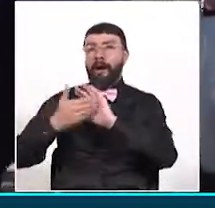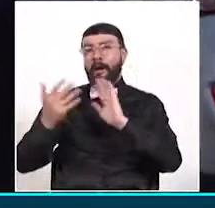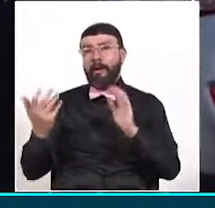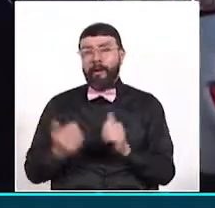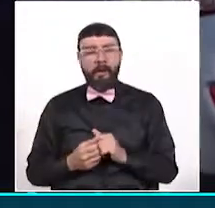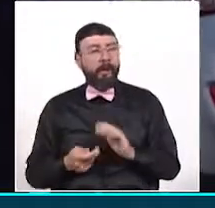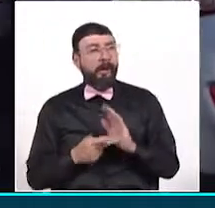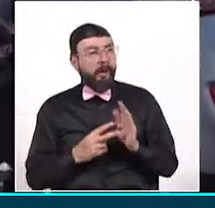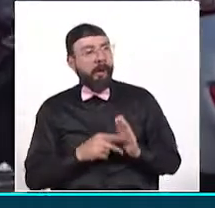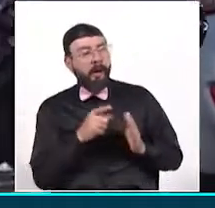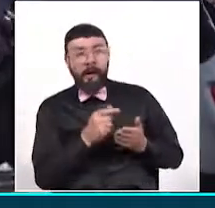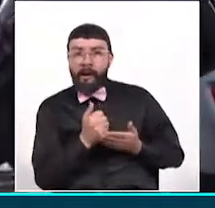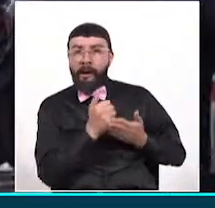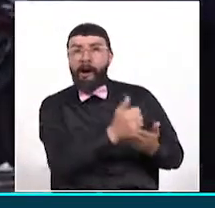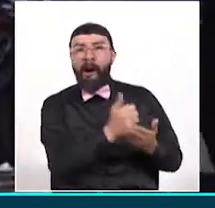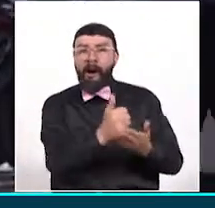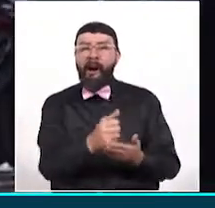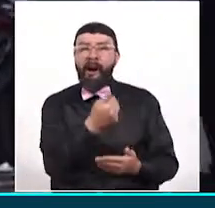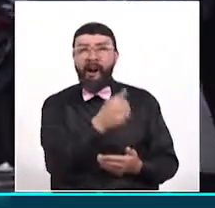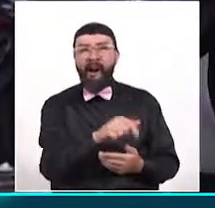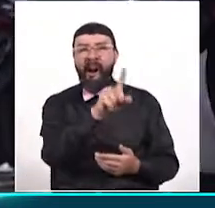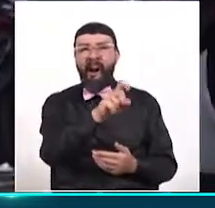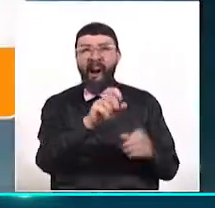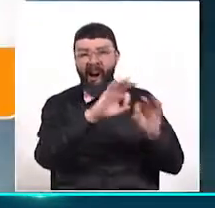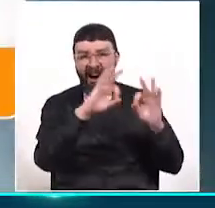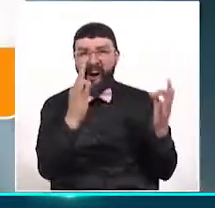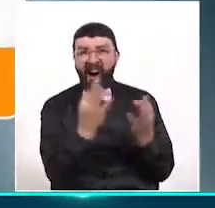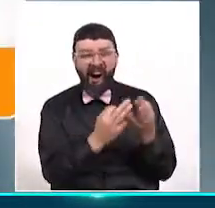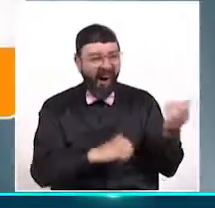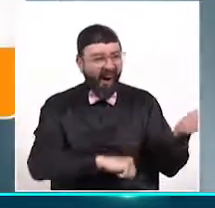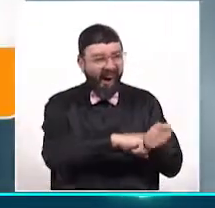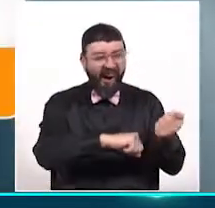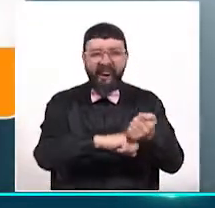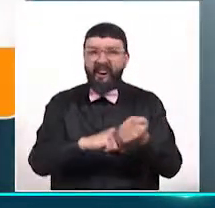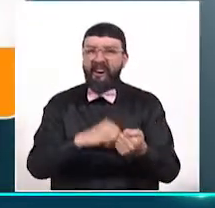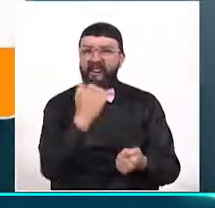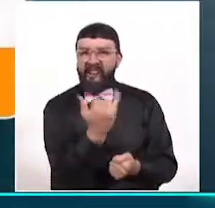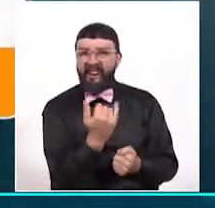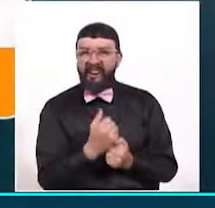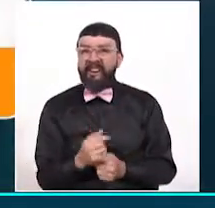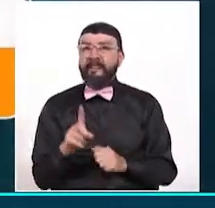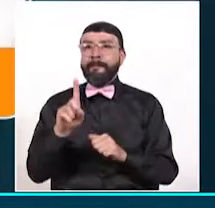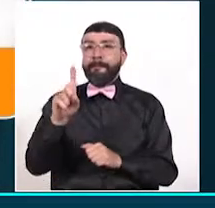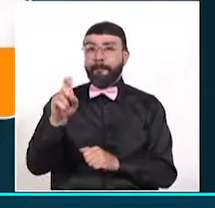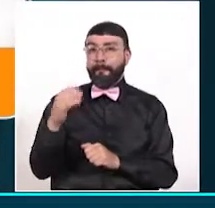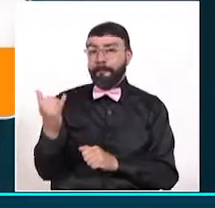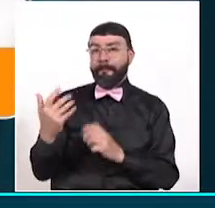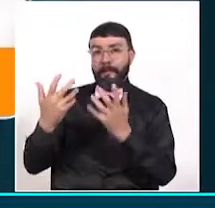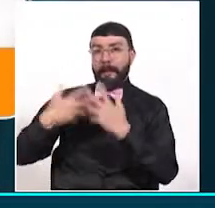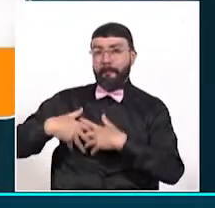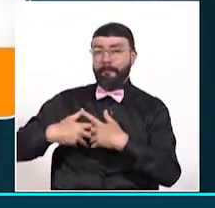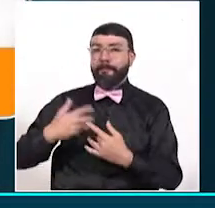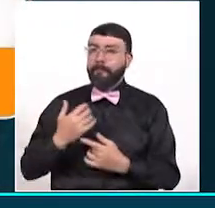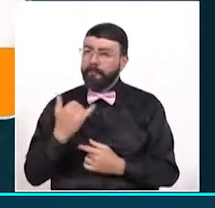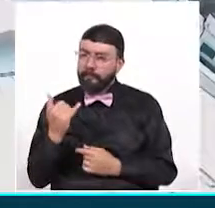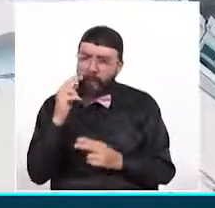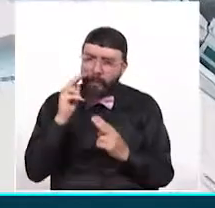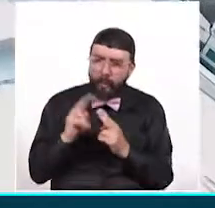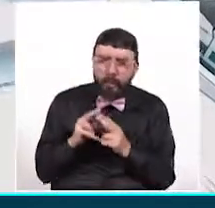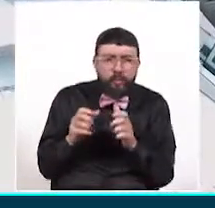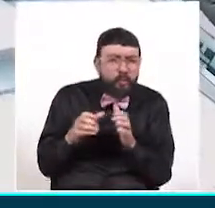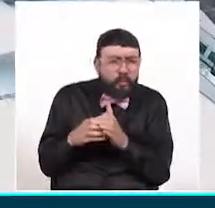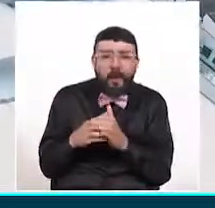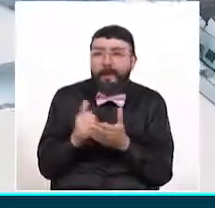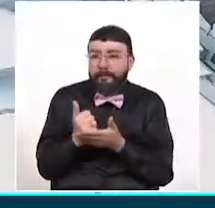beneficiadas 16 familias y seis empresas que hemos identificado pequeñas.